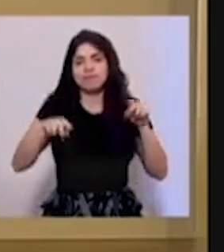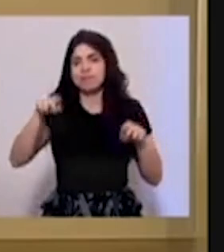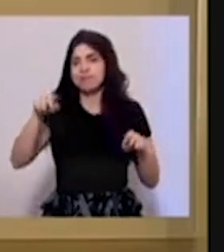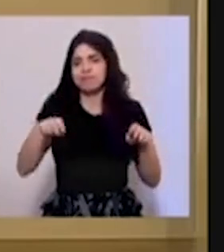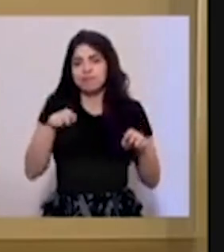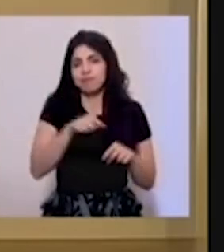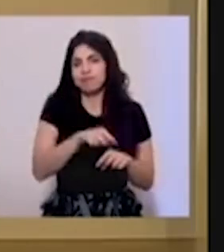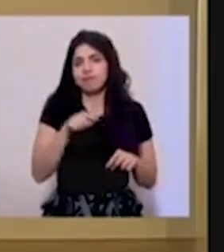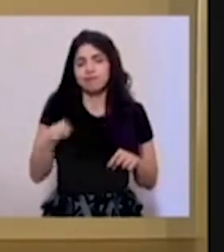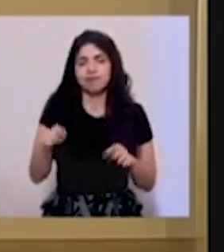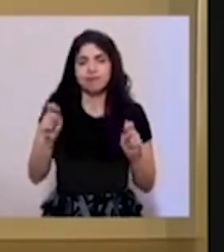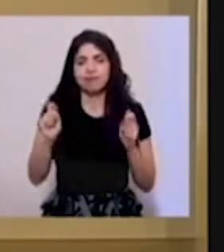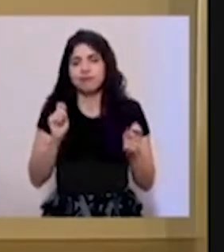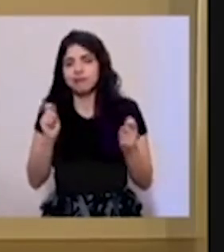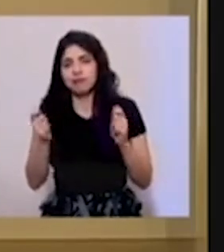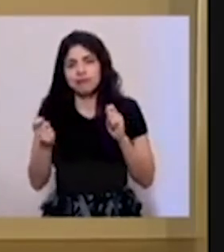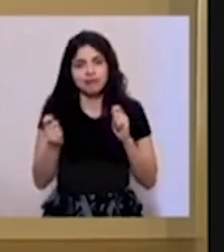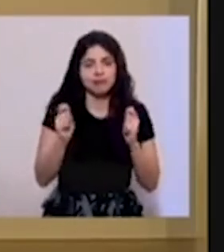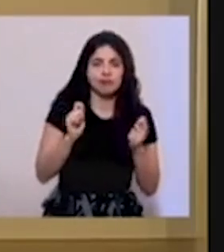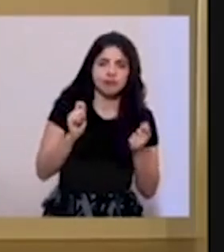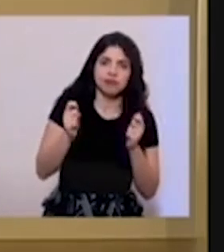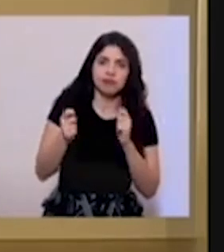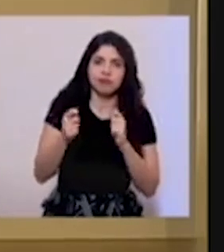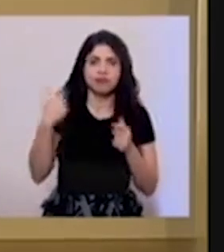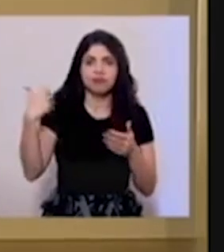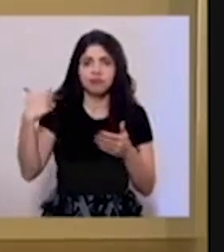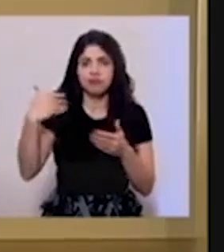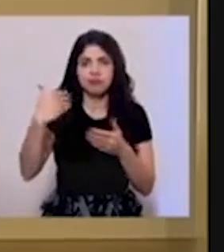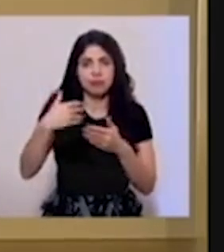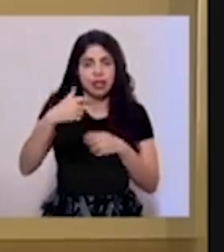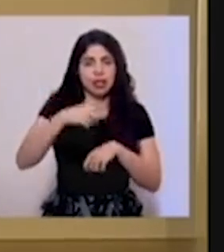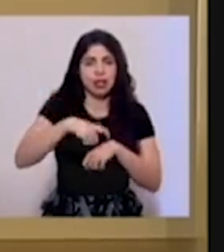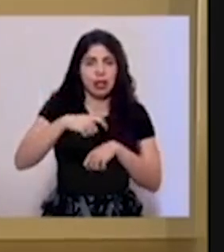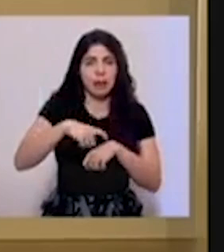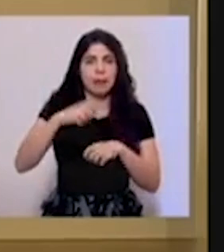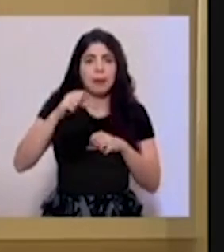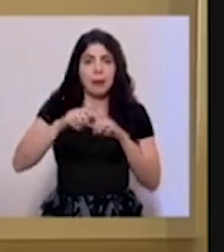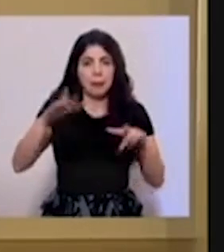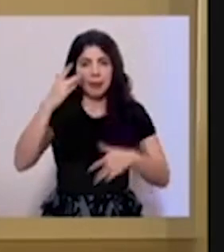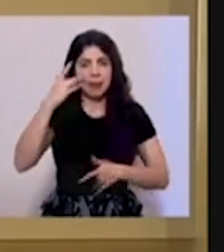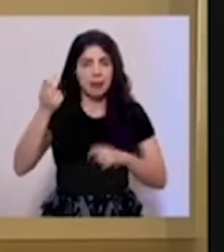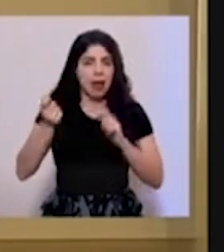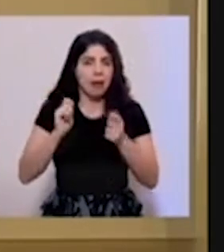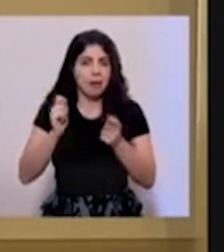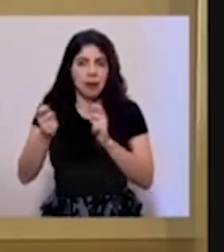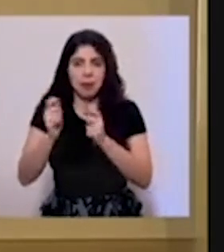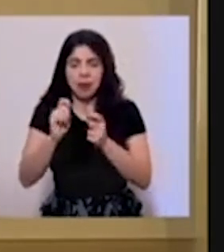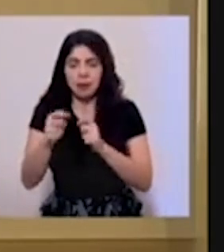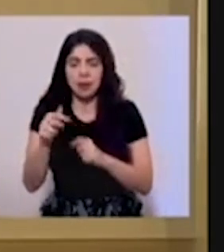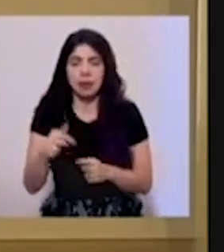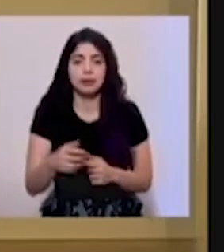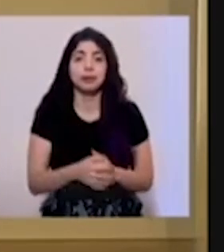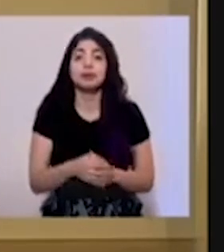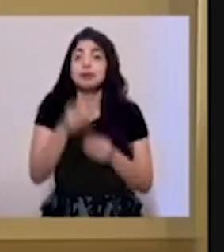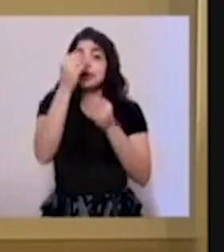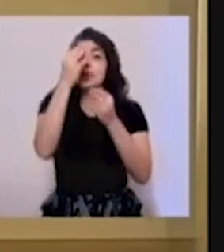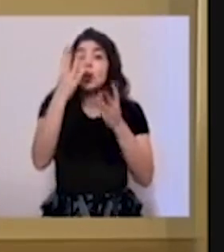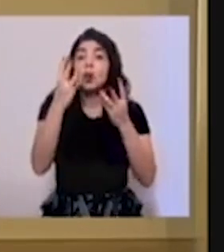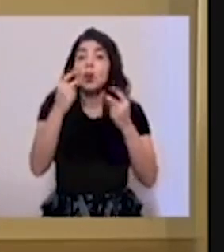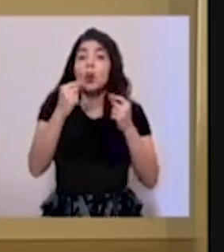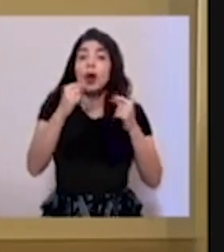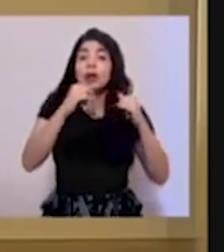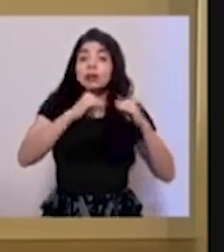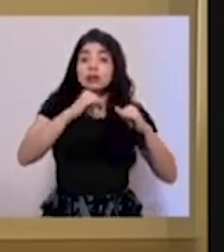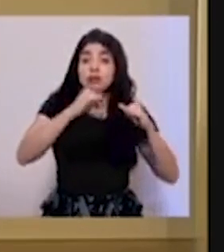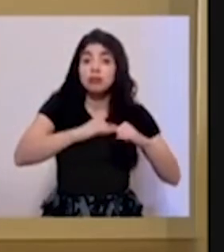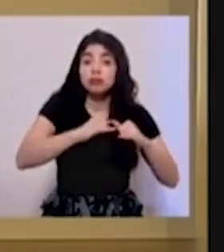ha ido variando un poco en el transcurso de la epidemia, ¿verdad? El dato de hospitalizaciones,